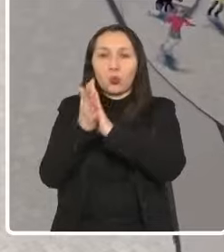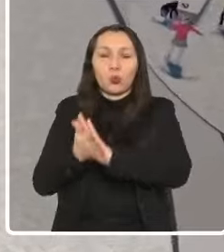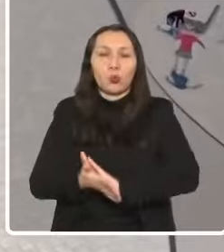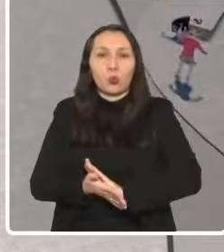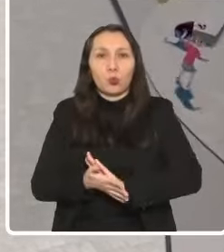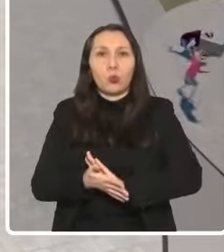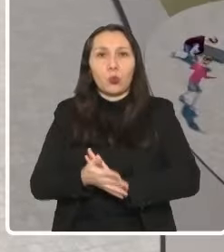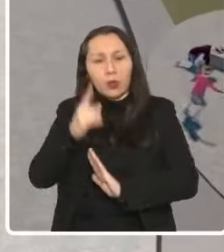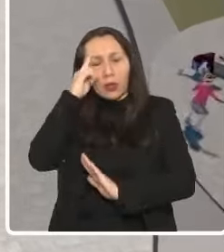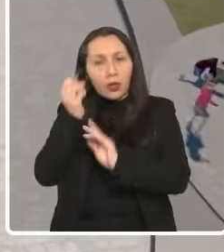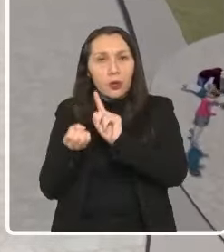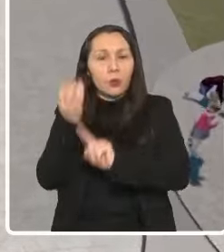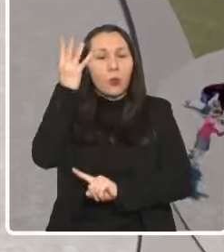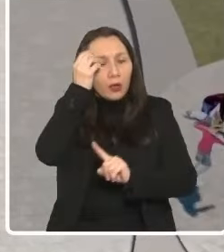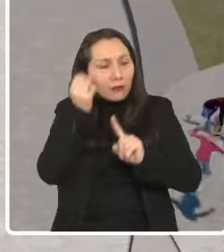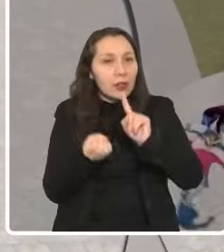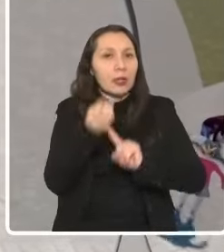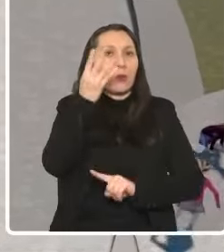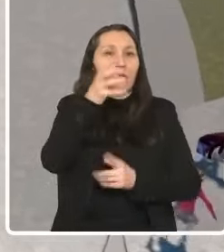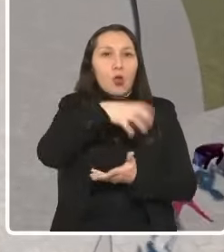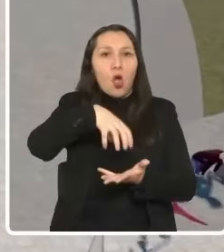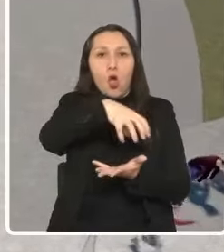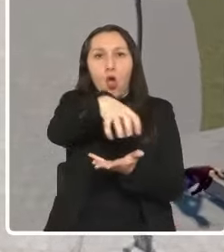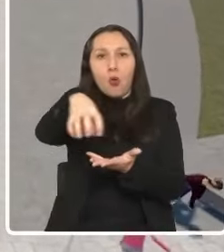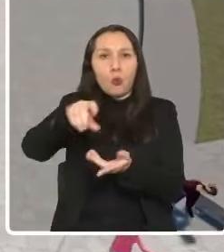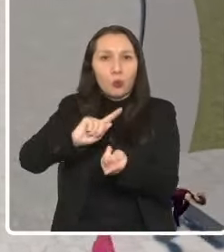innovaciones que estás haciendo en esta comuna.